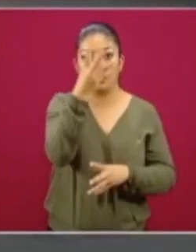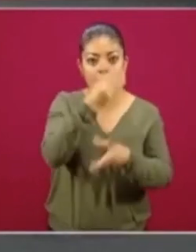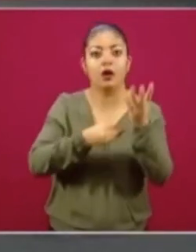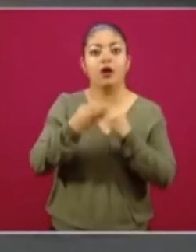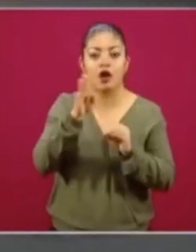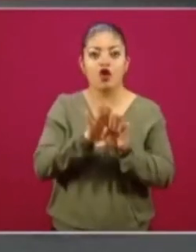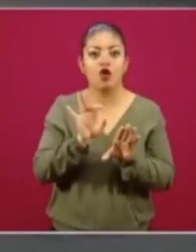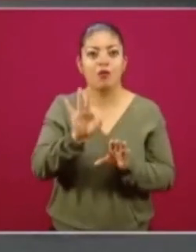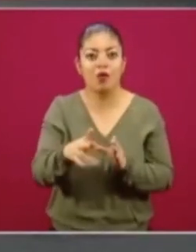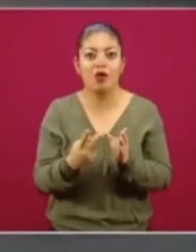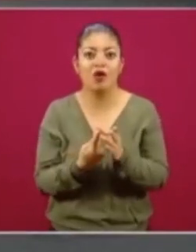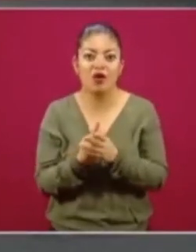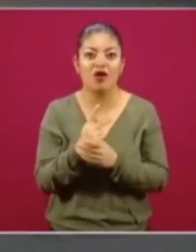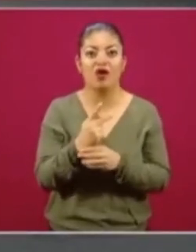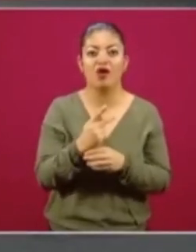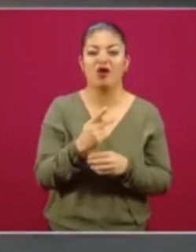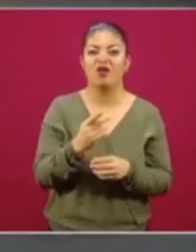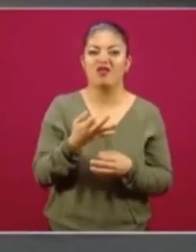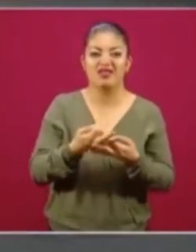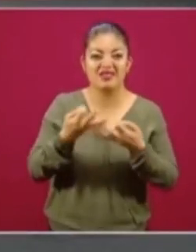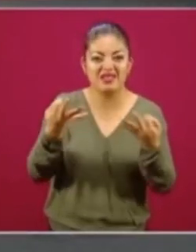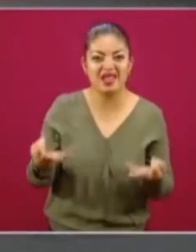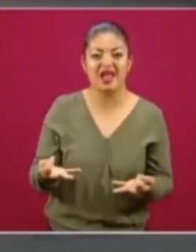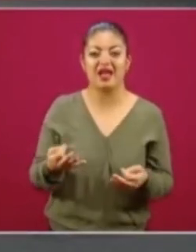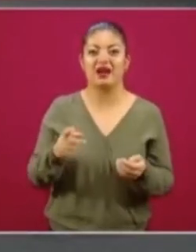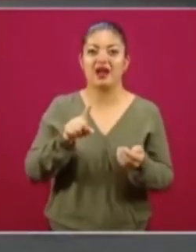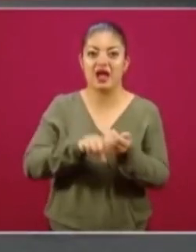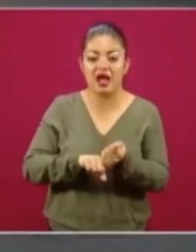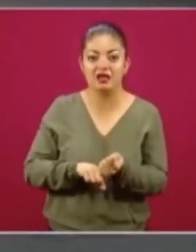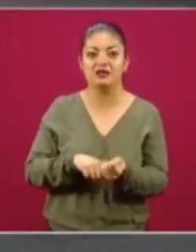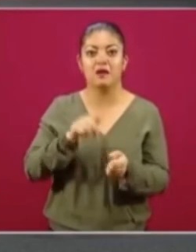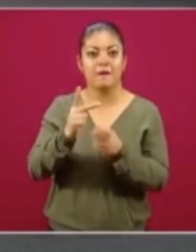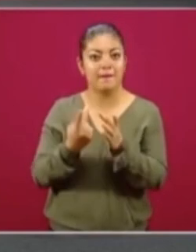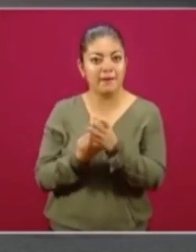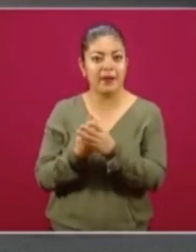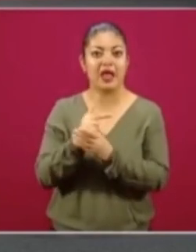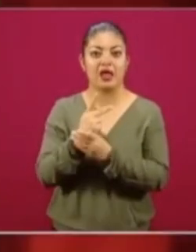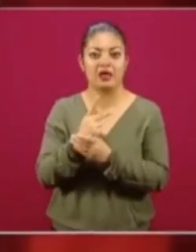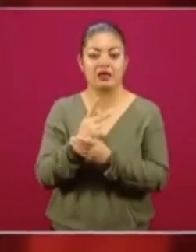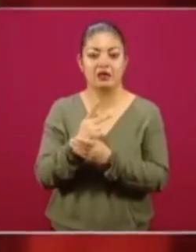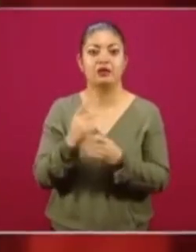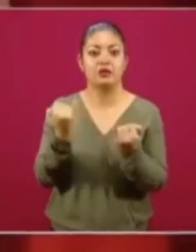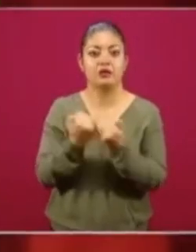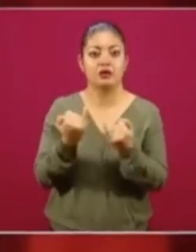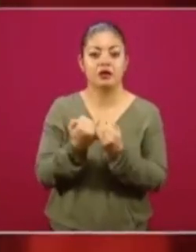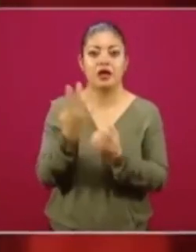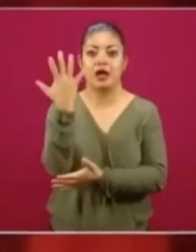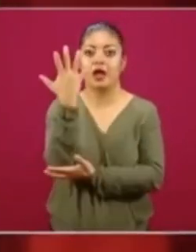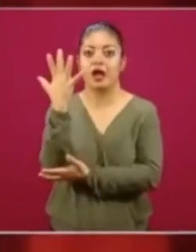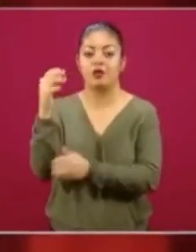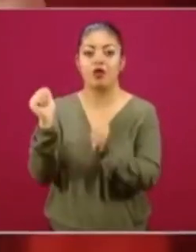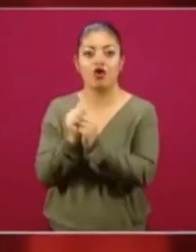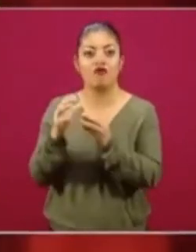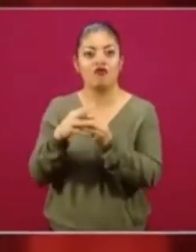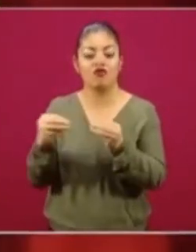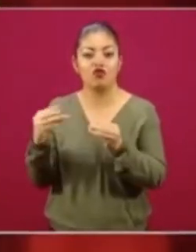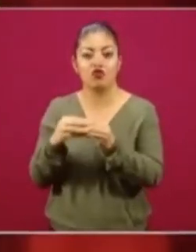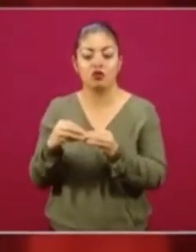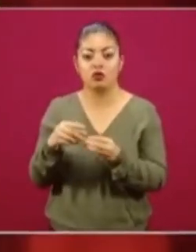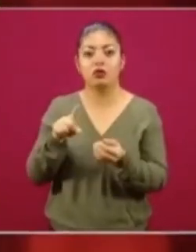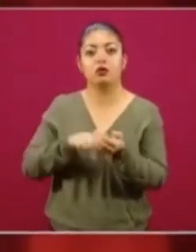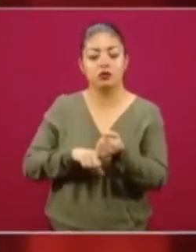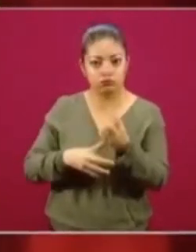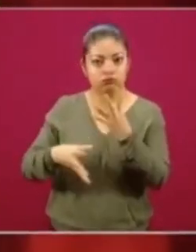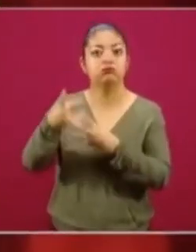han aprendido de sistemas agroforestales, de la milpa intercalada con árboles frutales y se han reenamorado de su